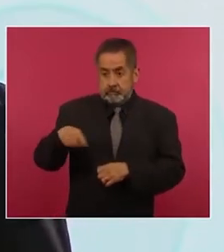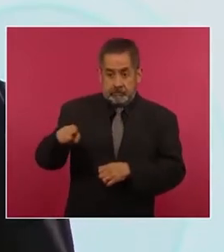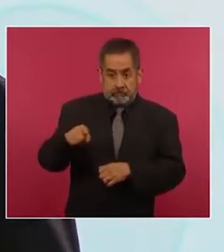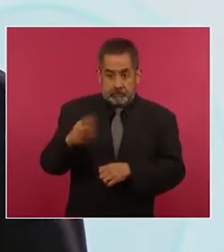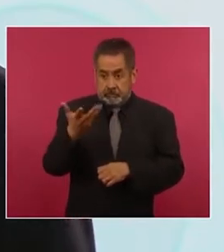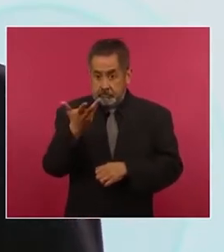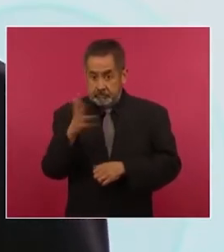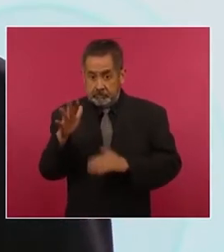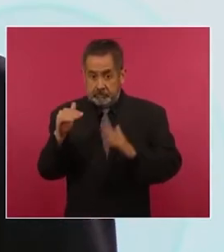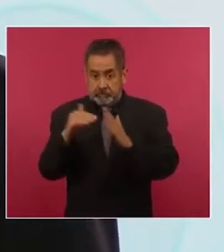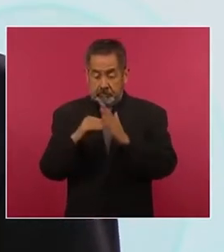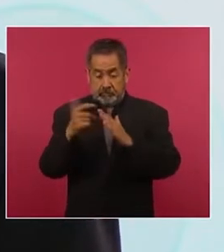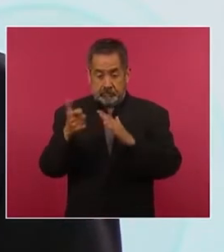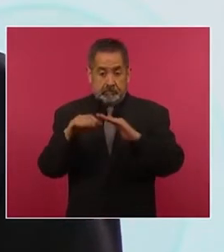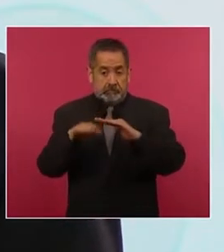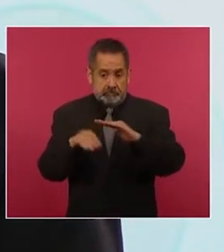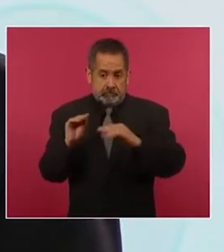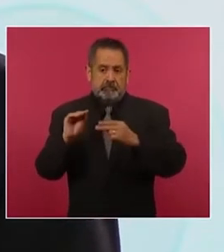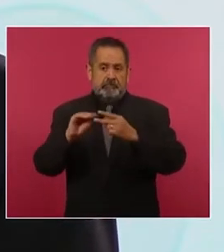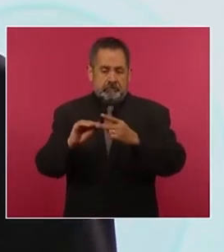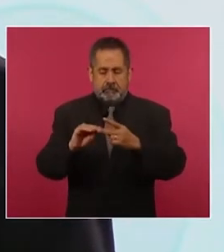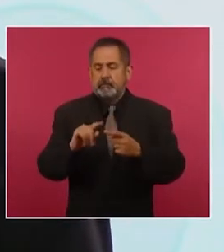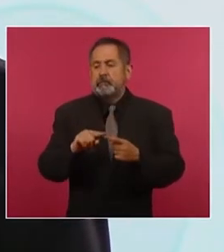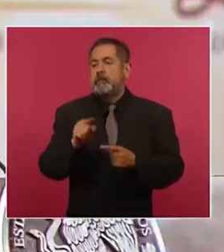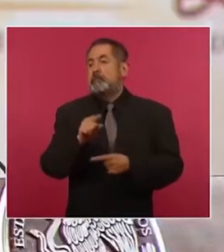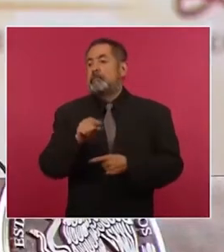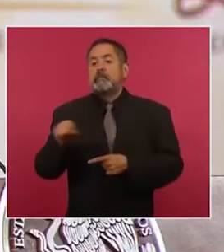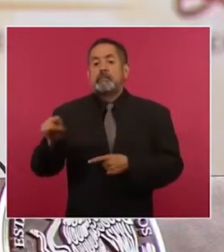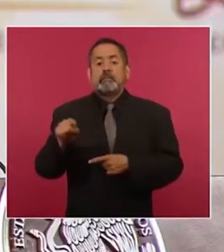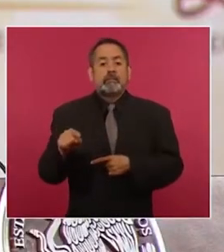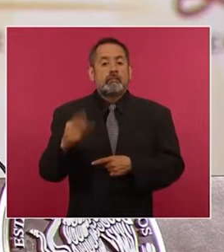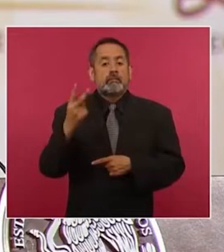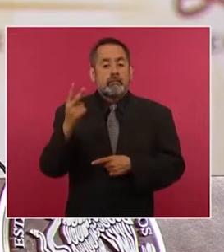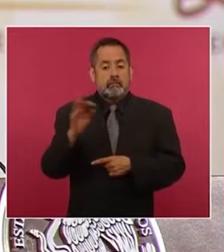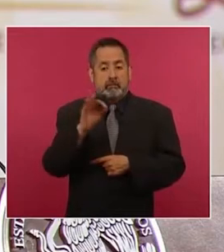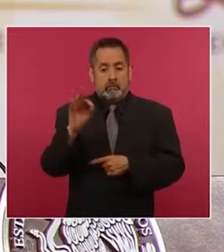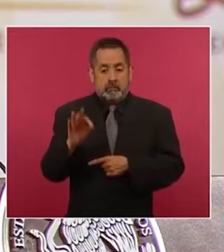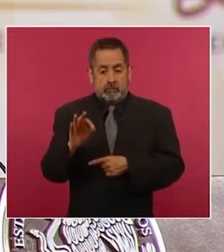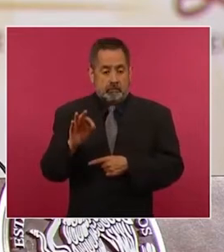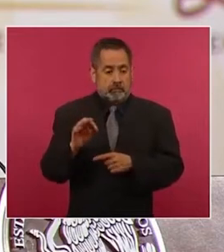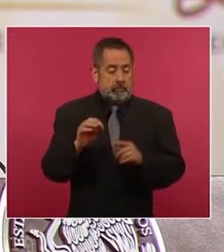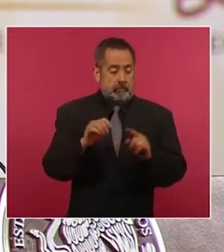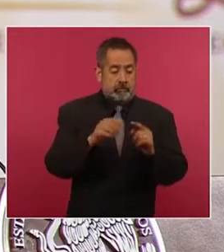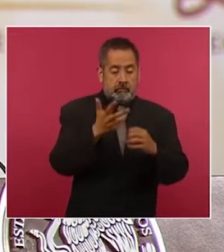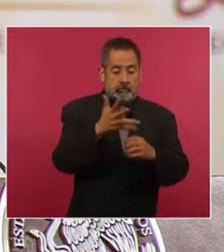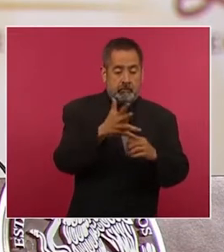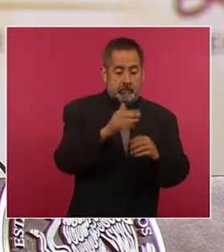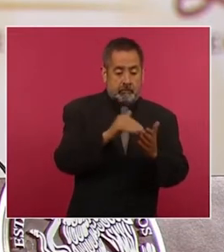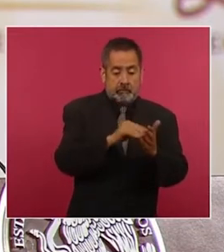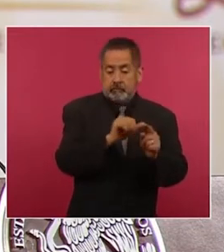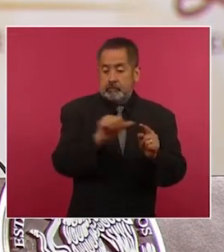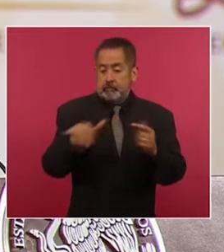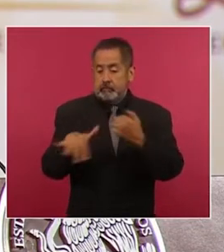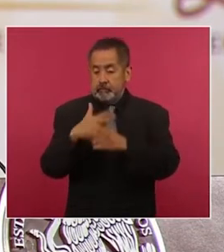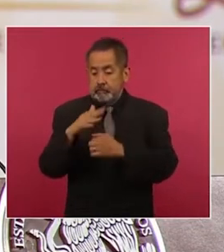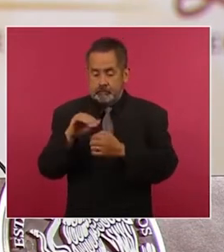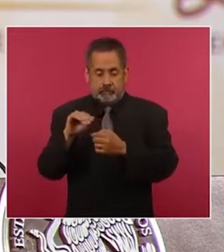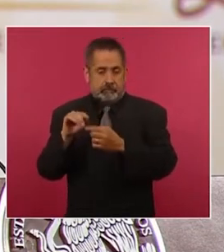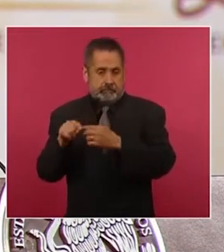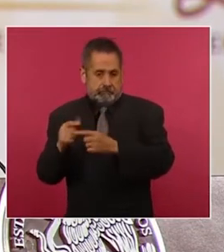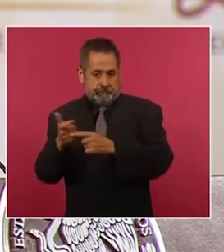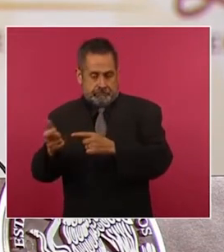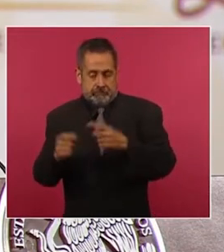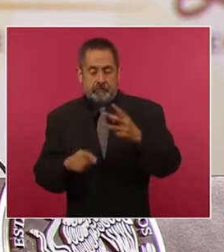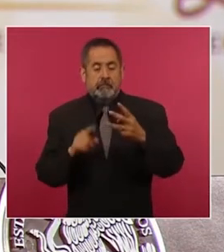pesos, 2% para quienes ganan de 10 mil a 15 mil pesos y 1%